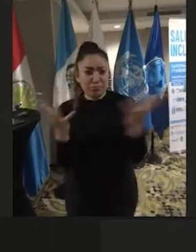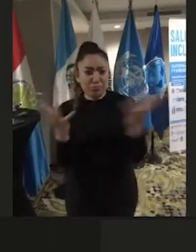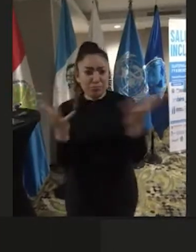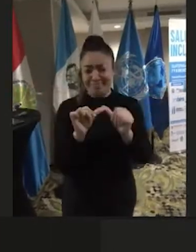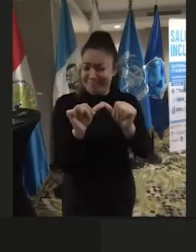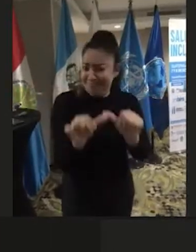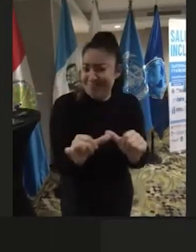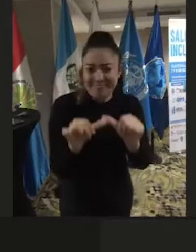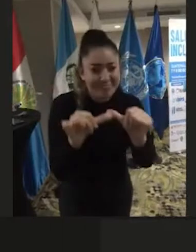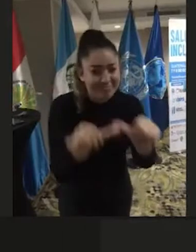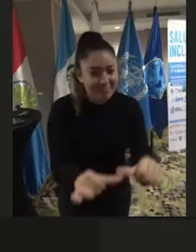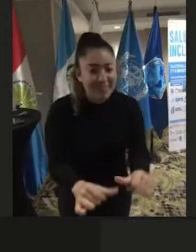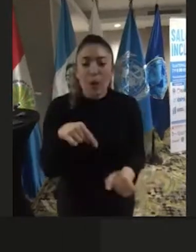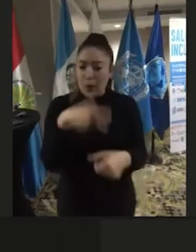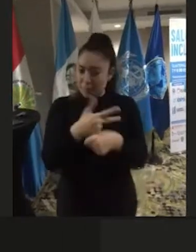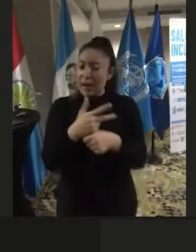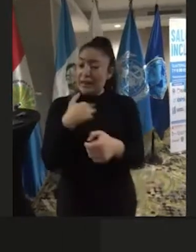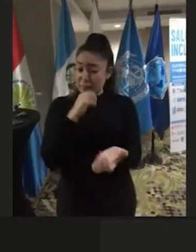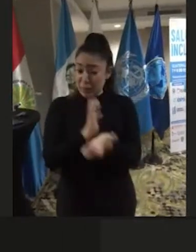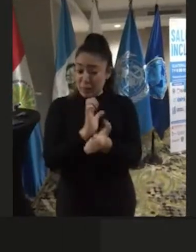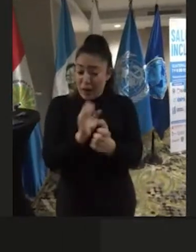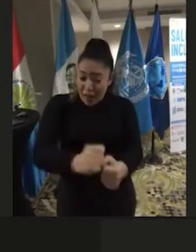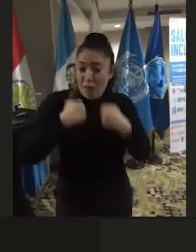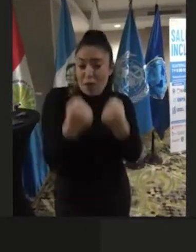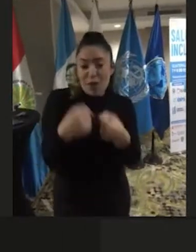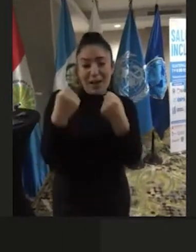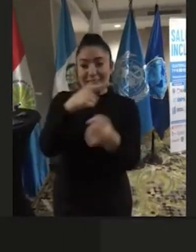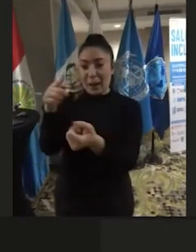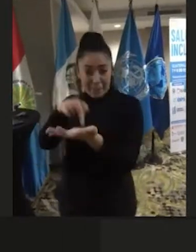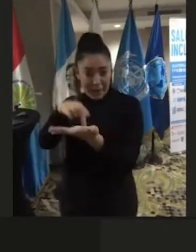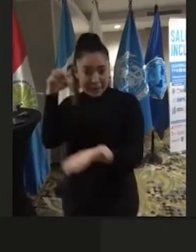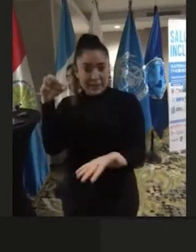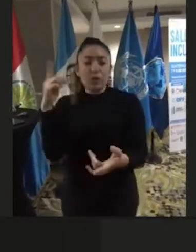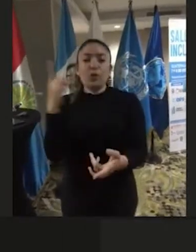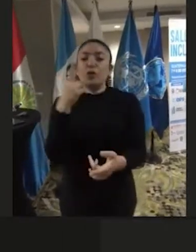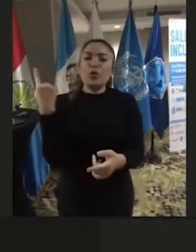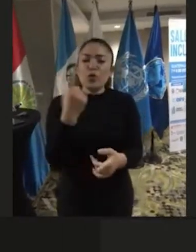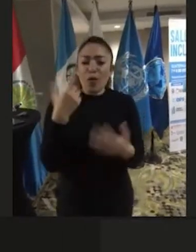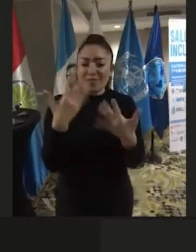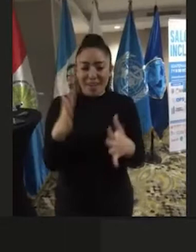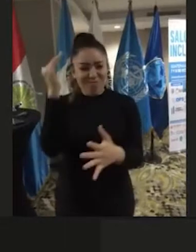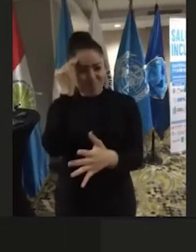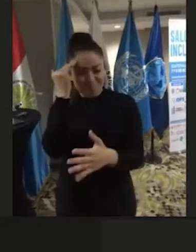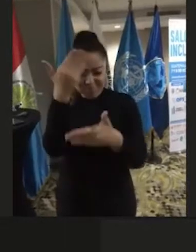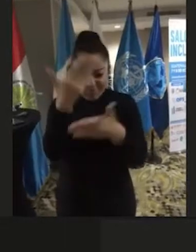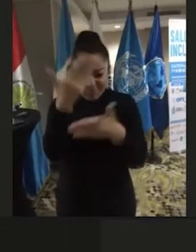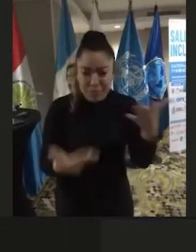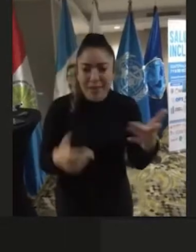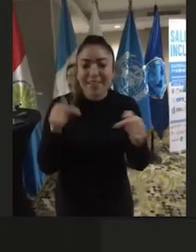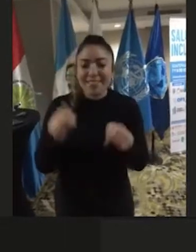Guatemala, y esperamos que el esfuerzo que se está haciendo en el país, donde todo lo que ha salido de este